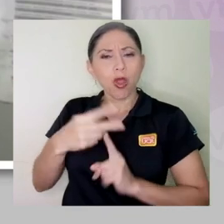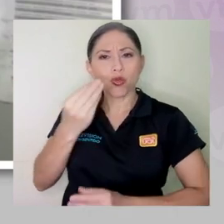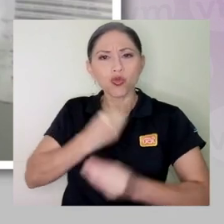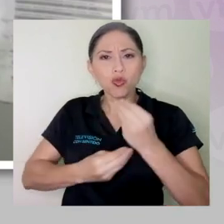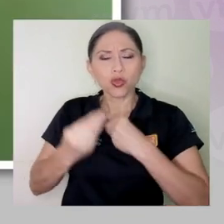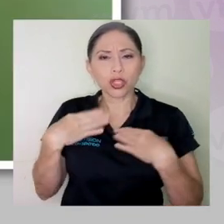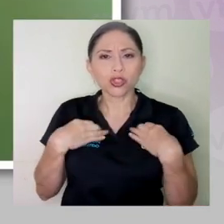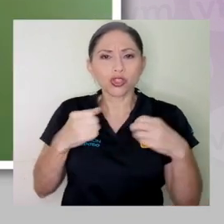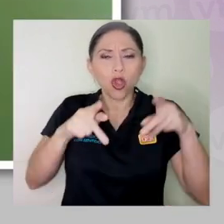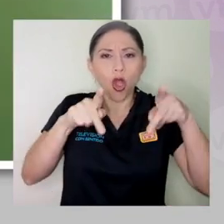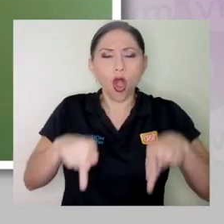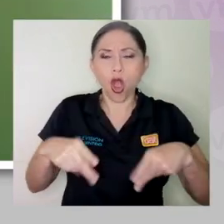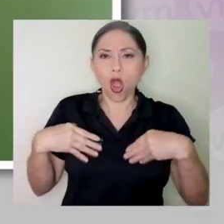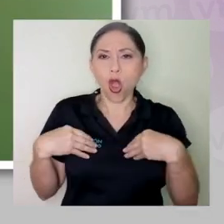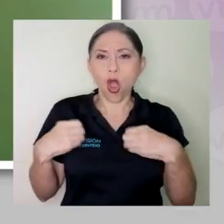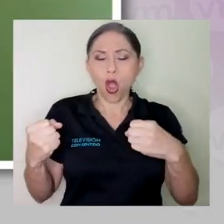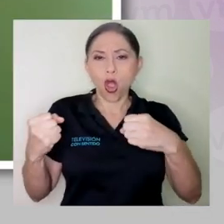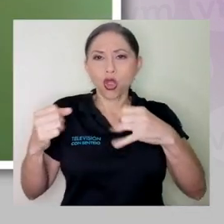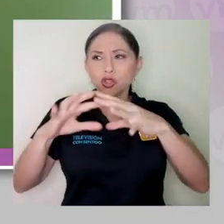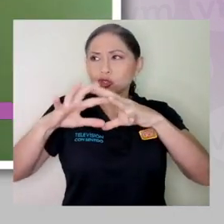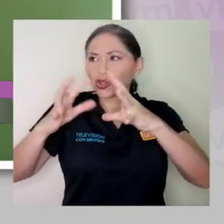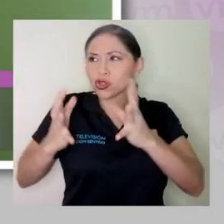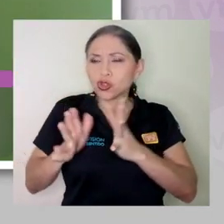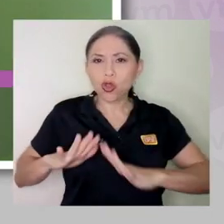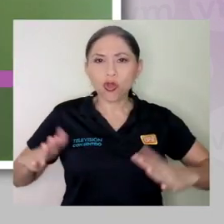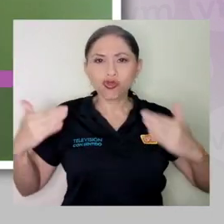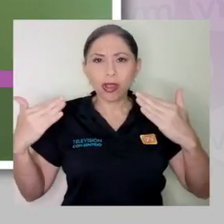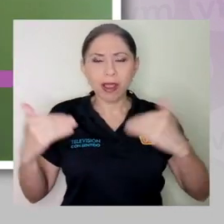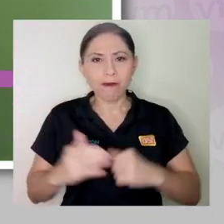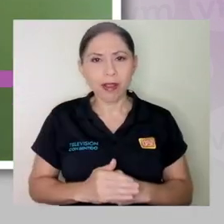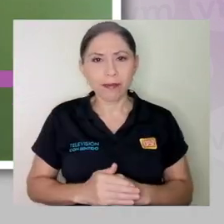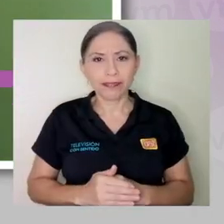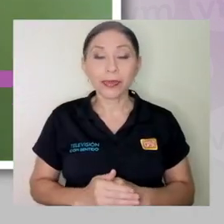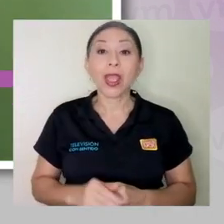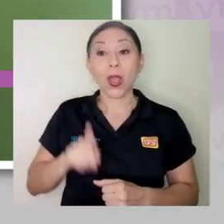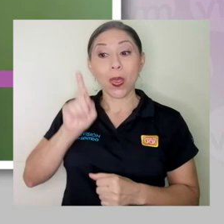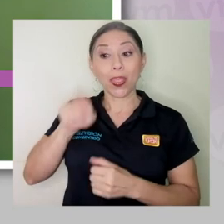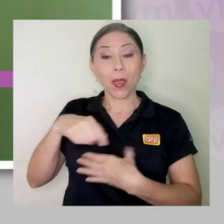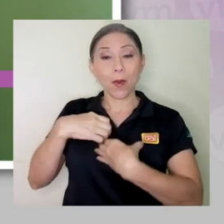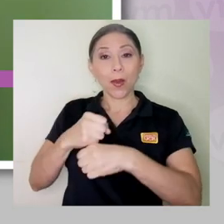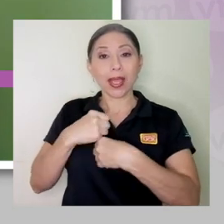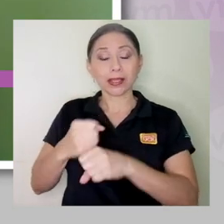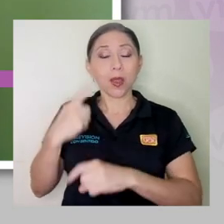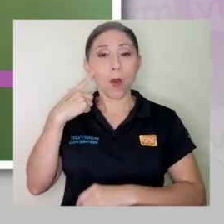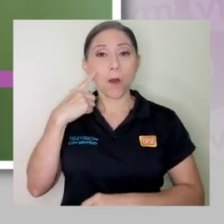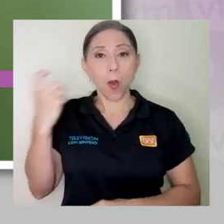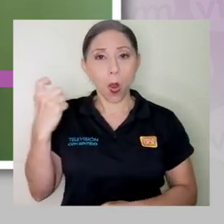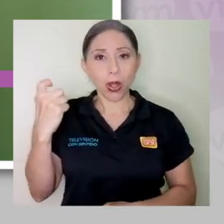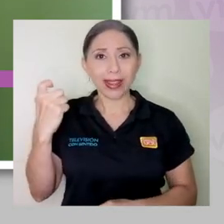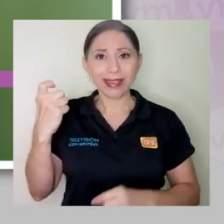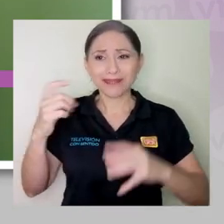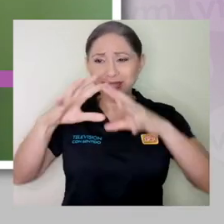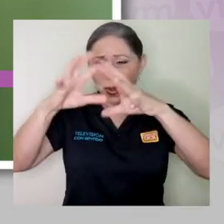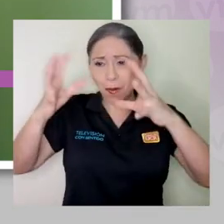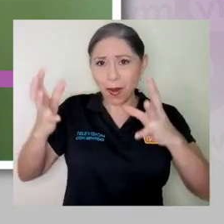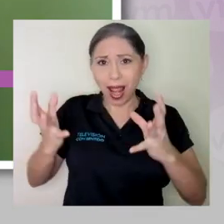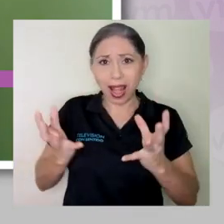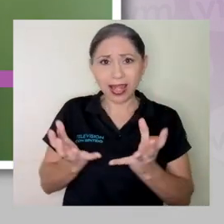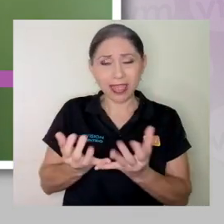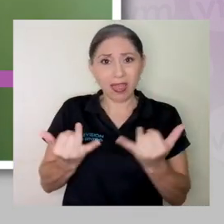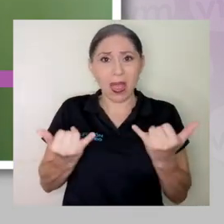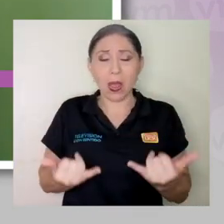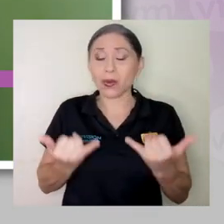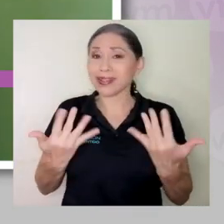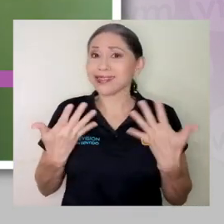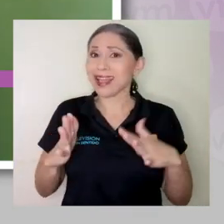Bueno, debemos practicar la nutrición sostenible porque el planeta está alcanzando ya sus límites, esos que